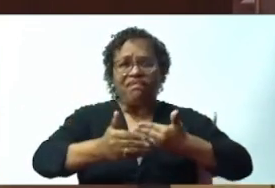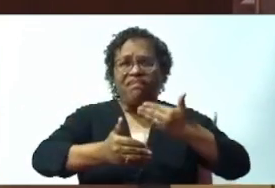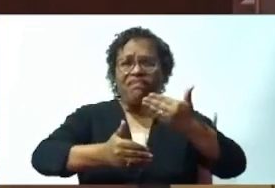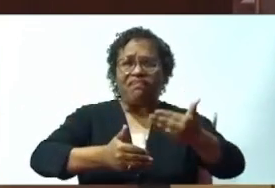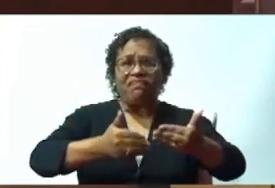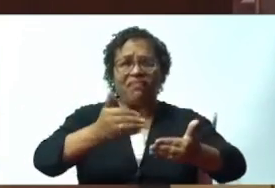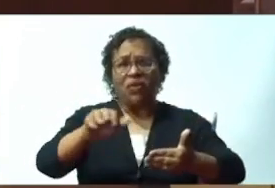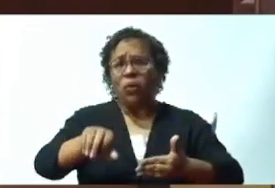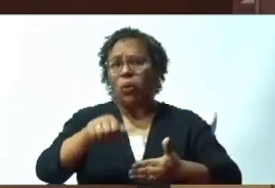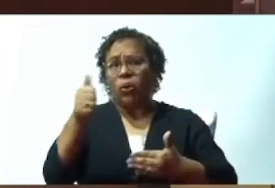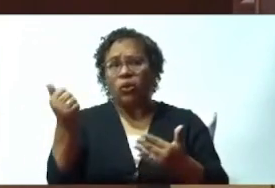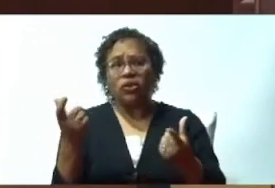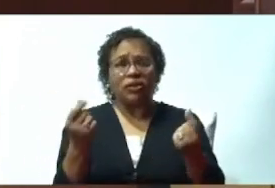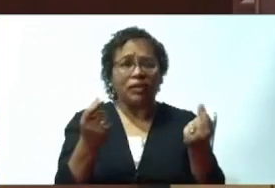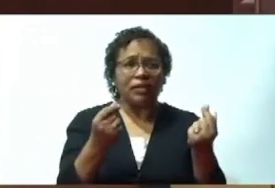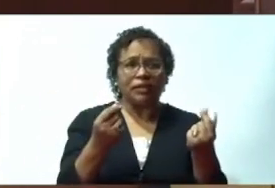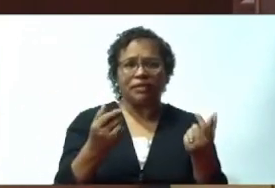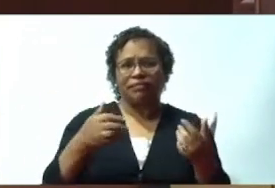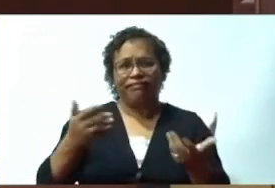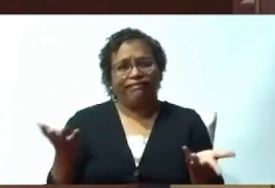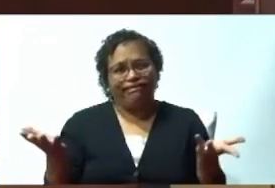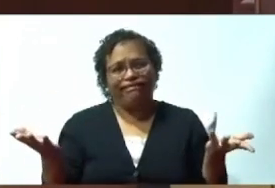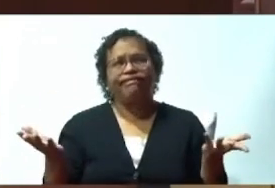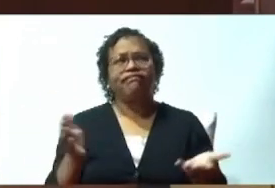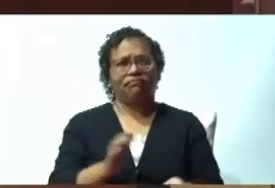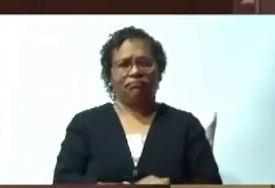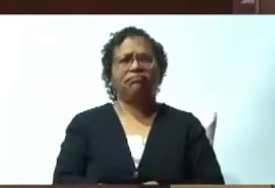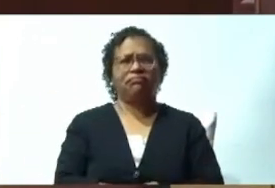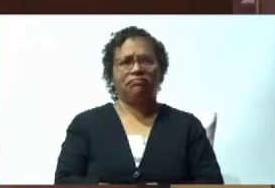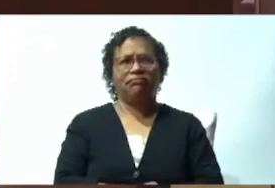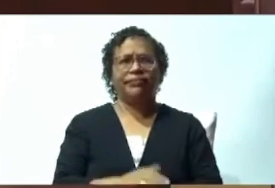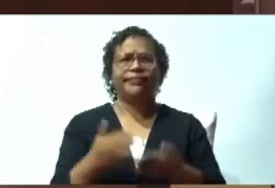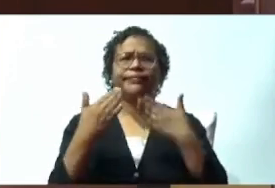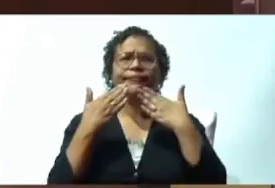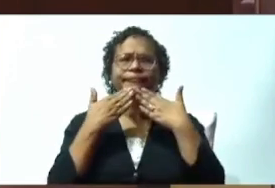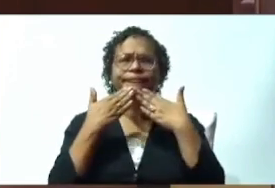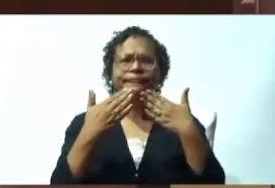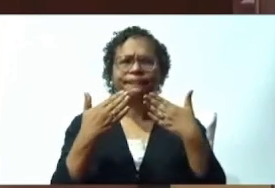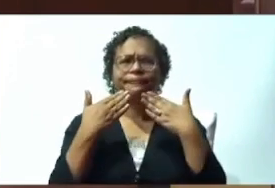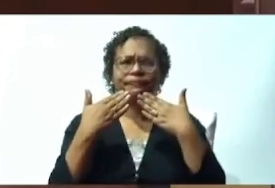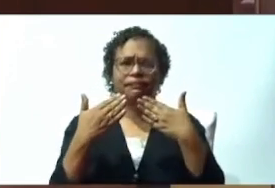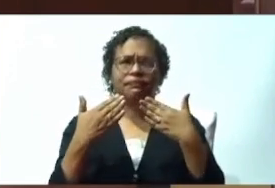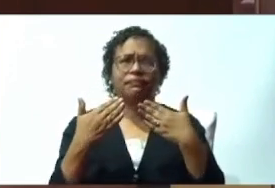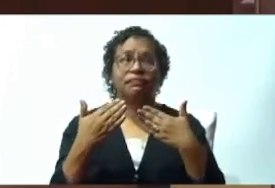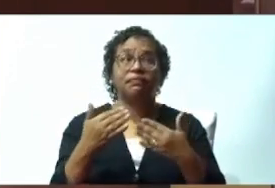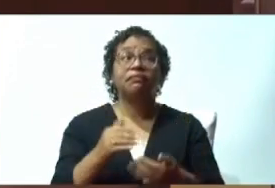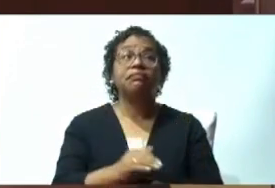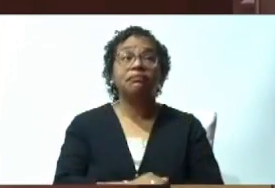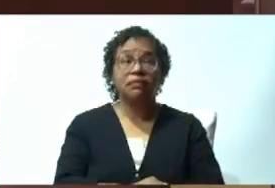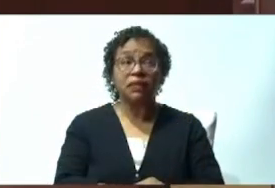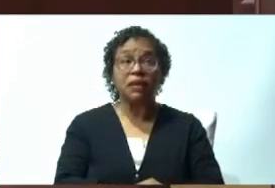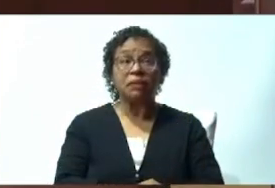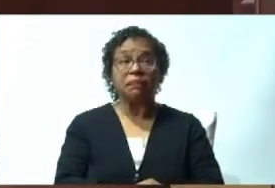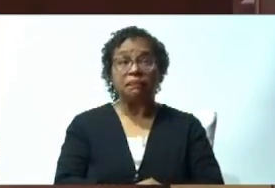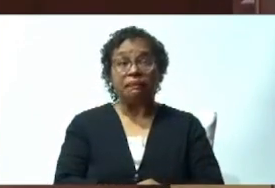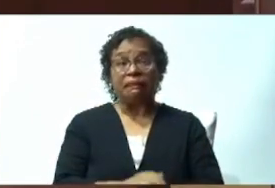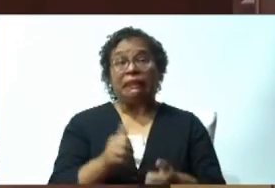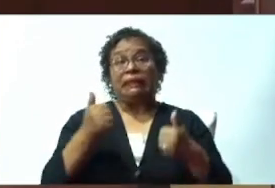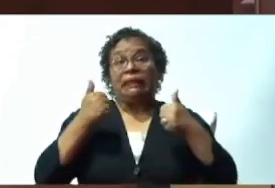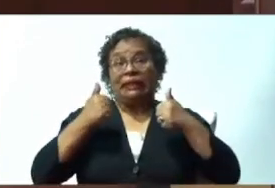otro tipo de situación. Les agradezco mucho y vamos a tratar de dar esta sesión